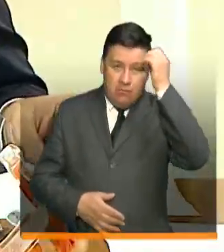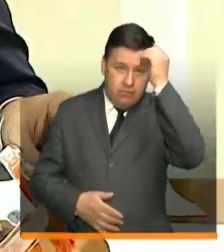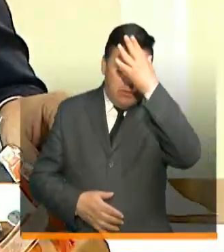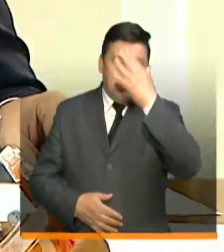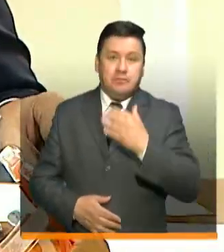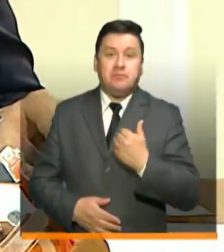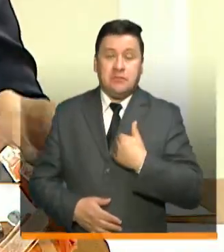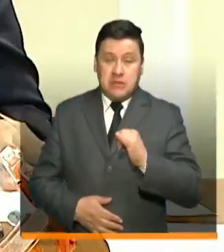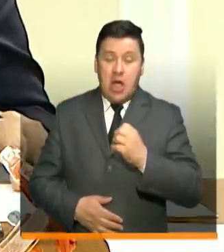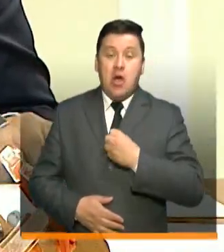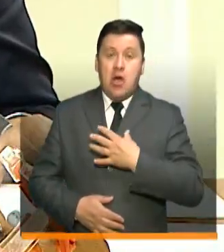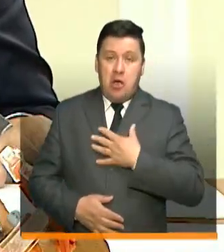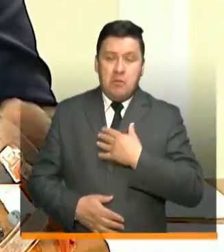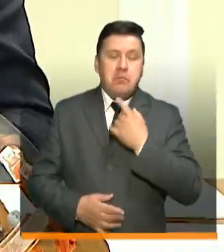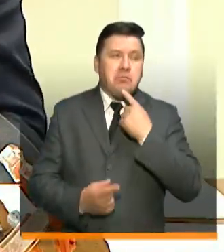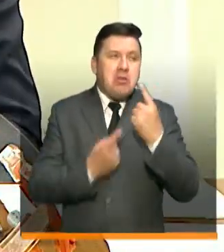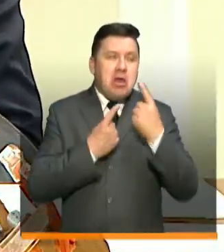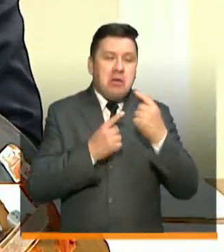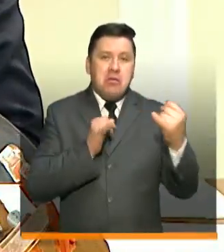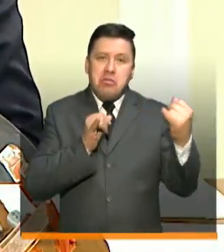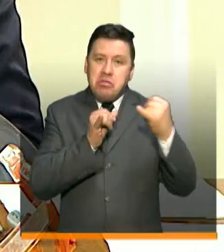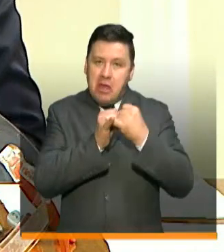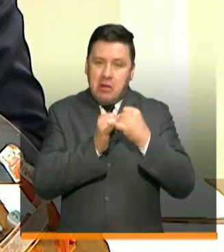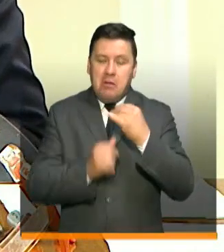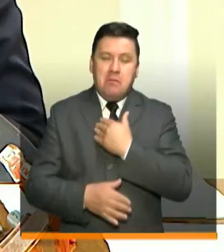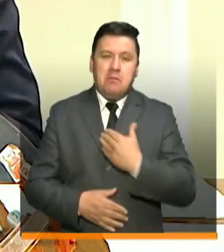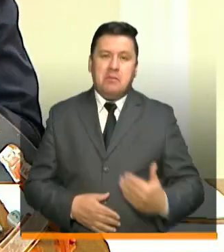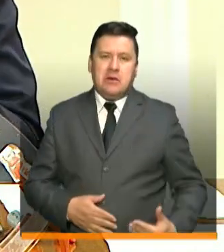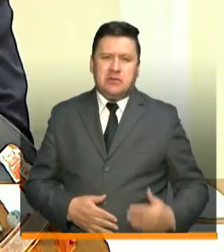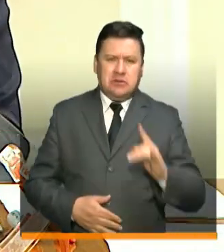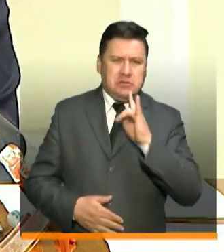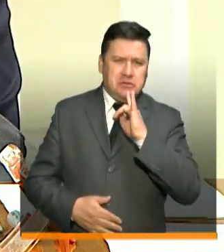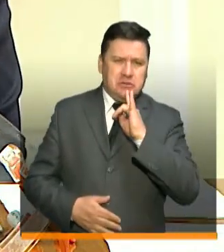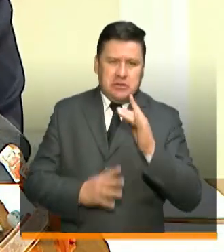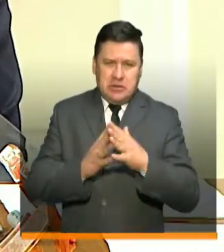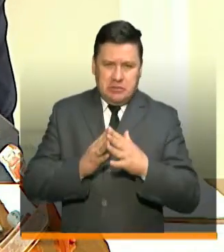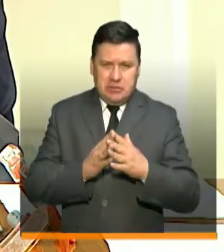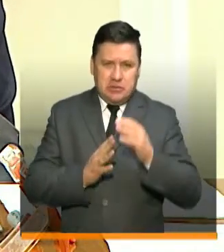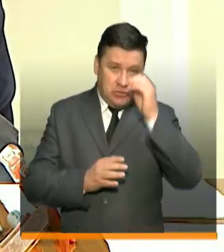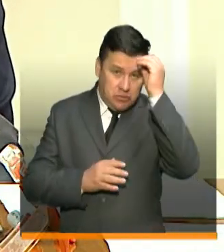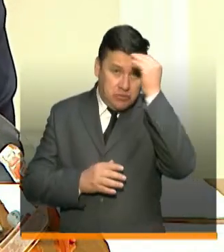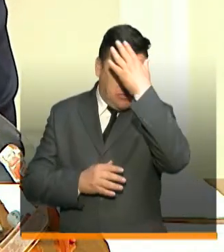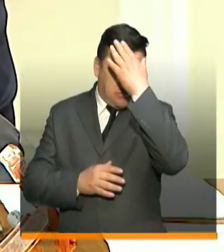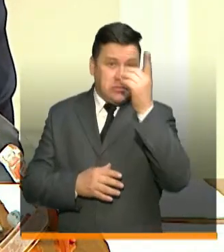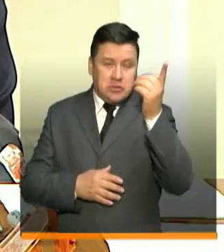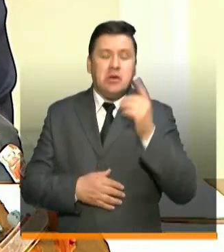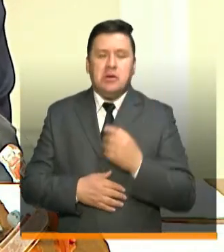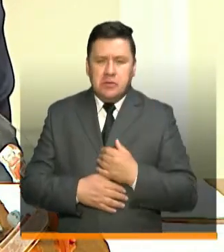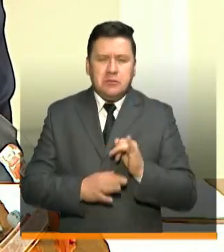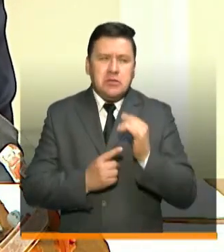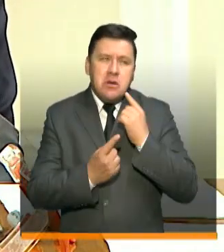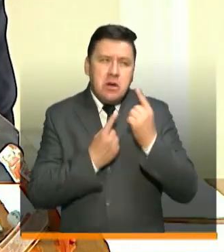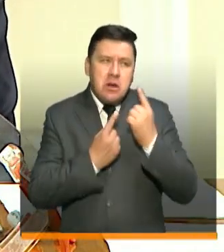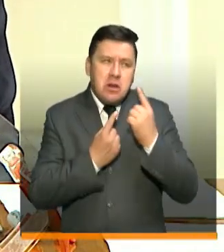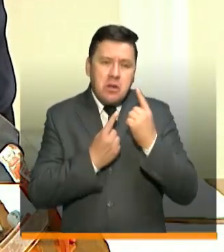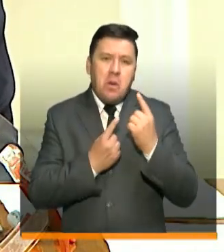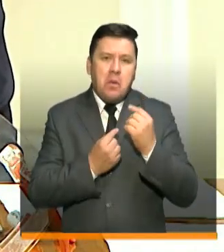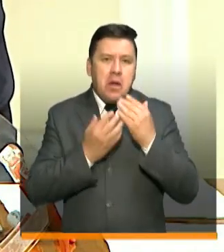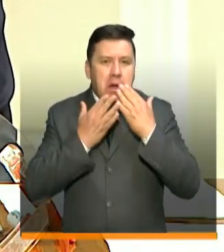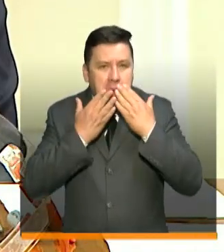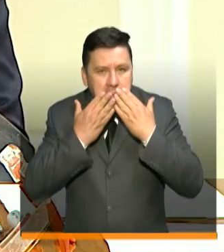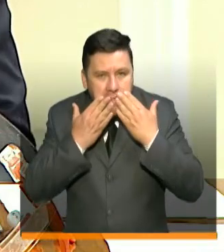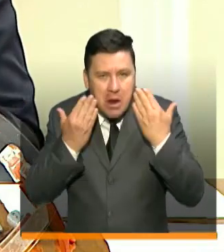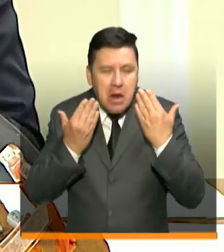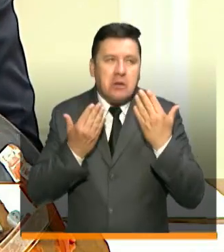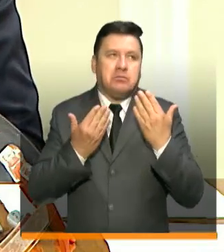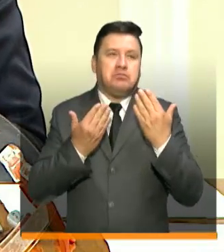Tuve la oportunidad de dialogar telefónicamente con el presidente de los Estados Unidos, Donald Trump. Tuvimos una conversación amable,